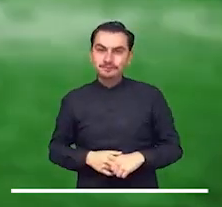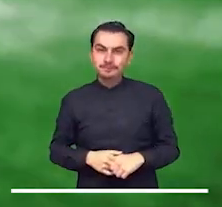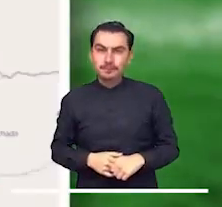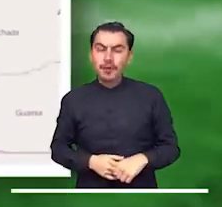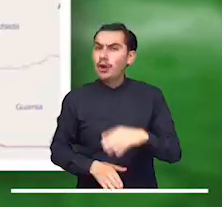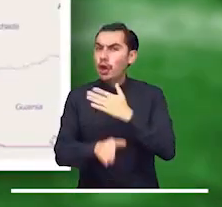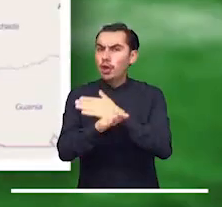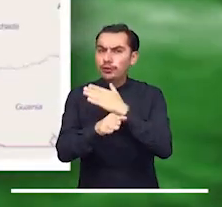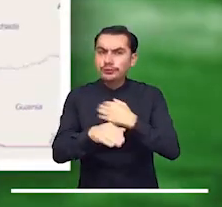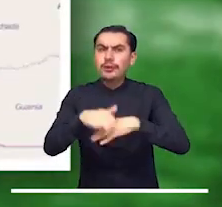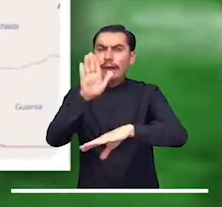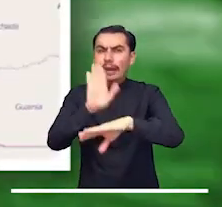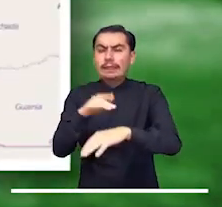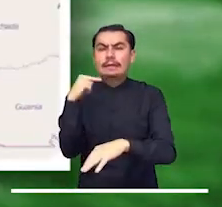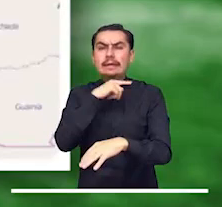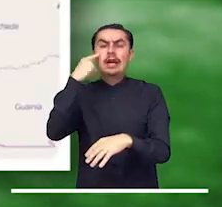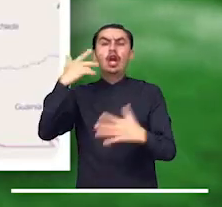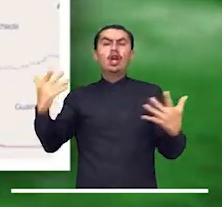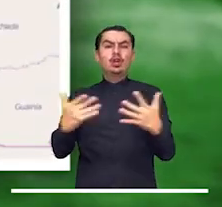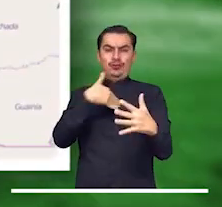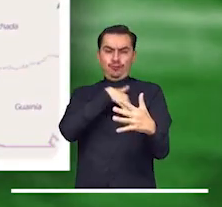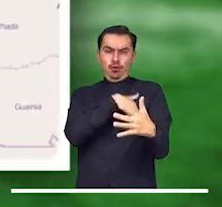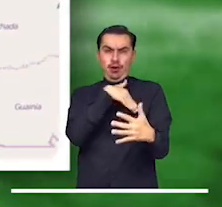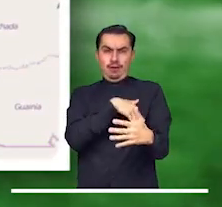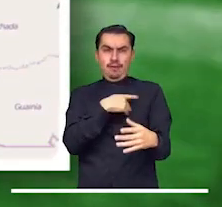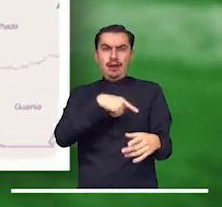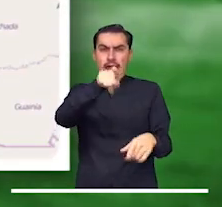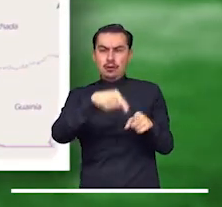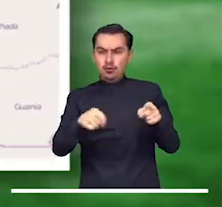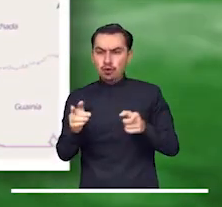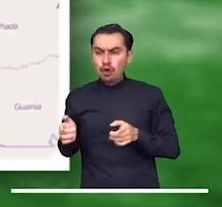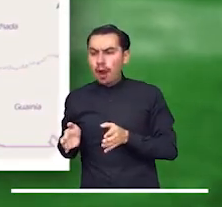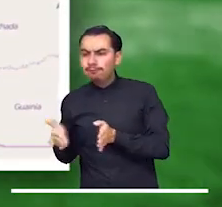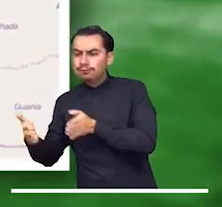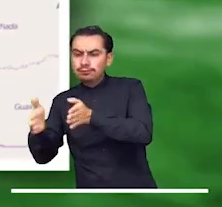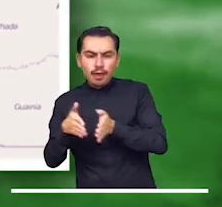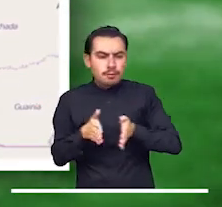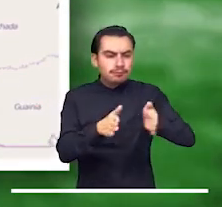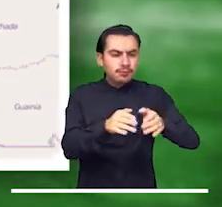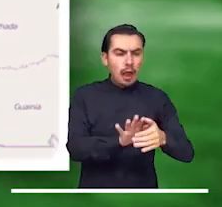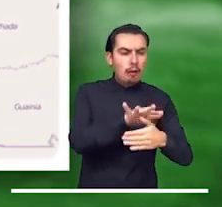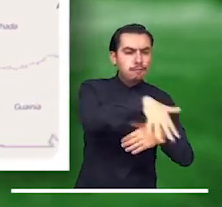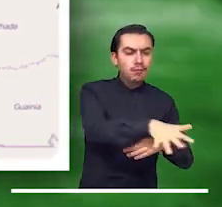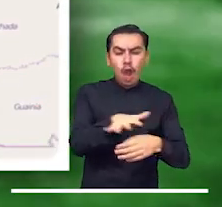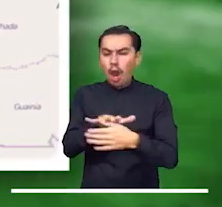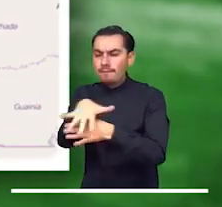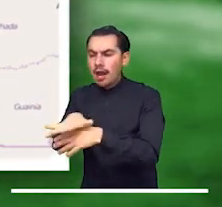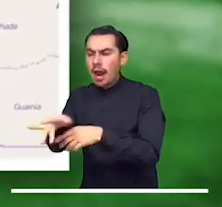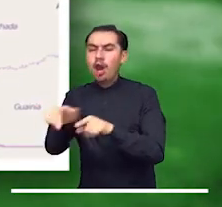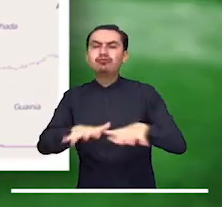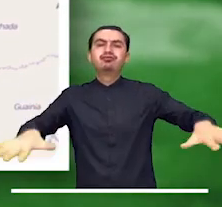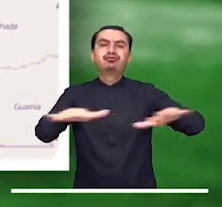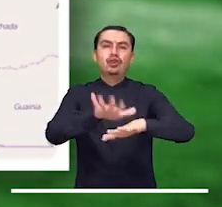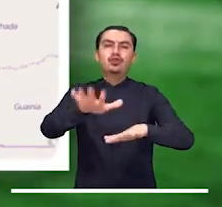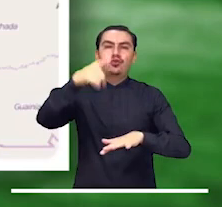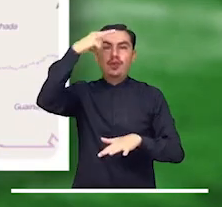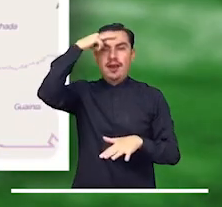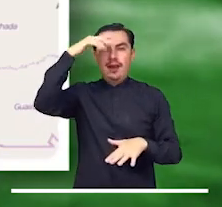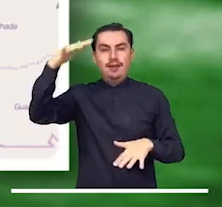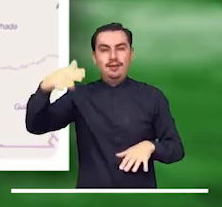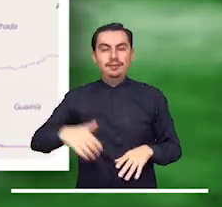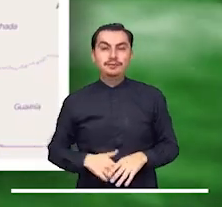Persiste la alerta en Bolívar por el desbordamiento de algunos caños en los barrios del Distrito Turístico y Cultural de